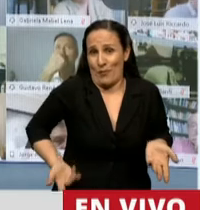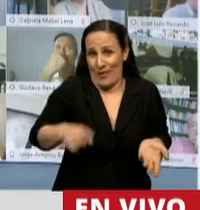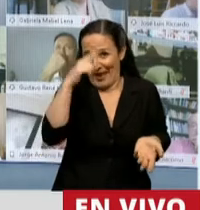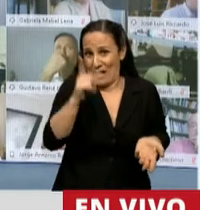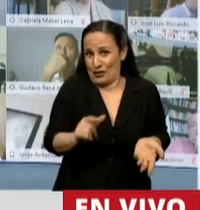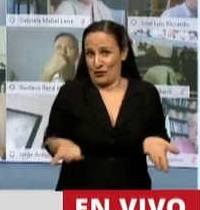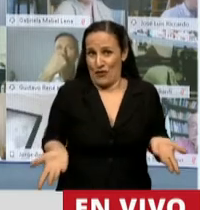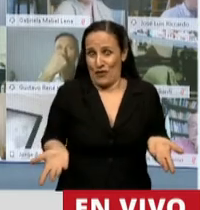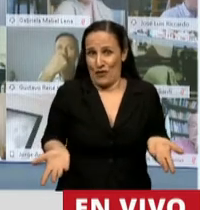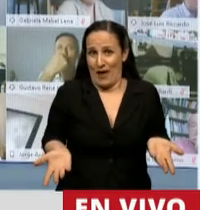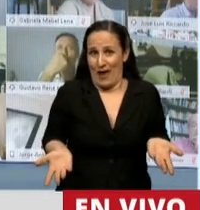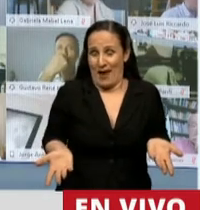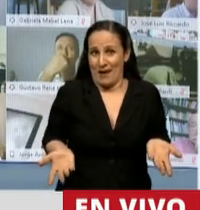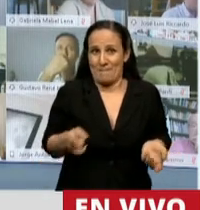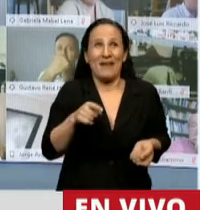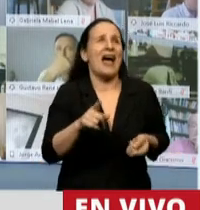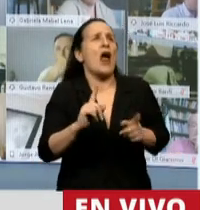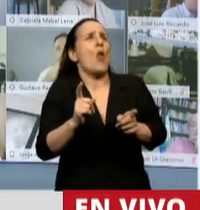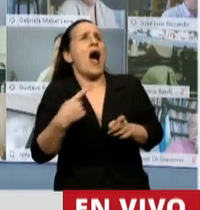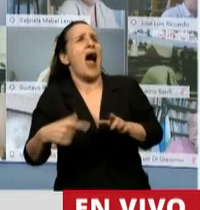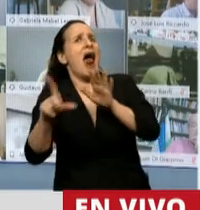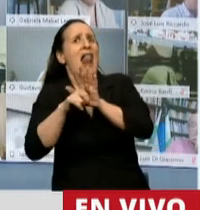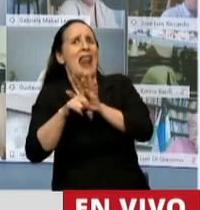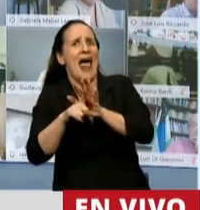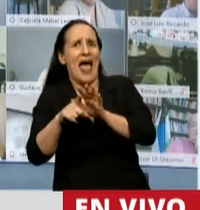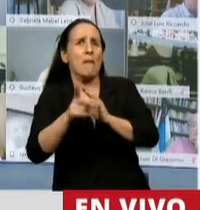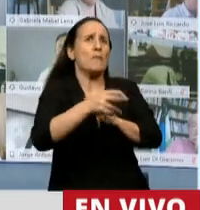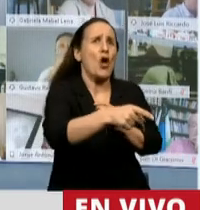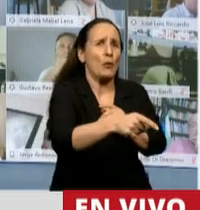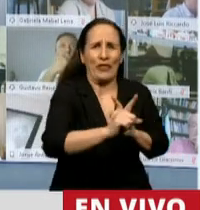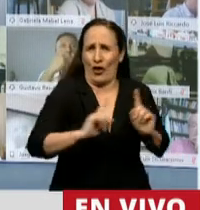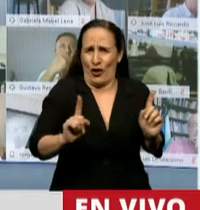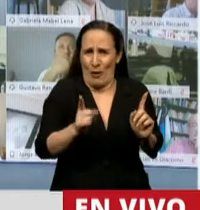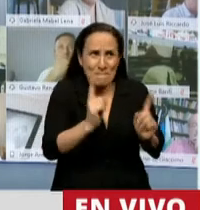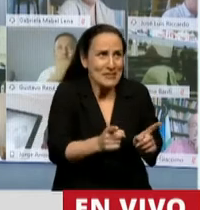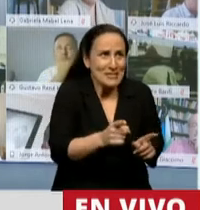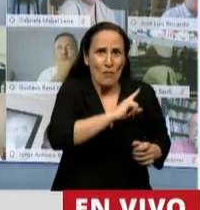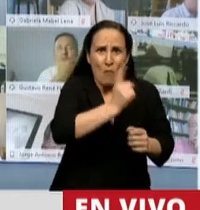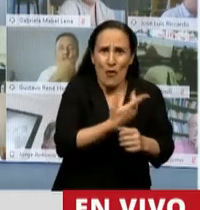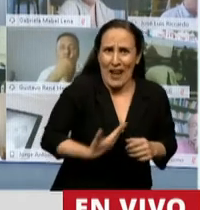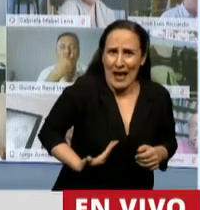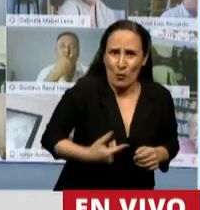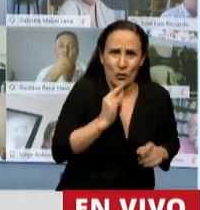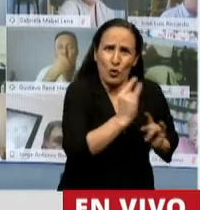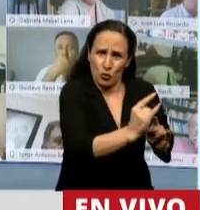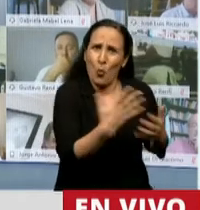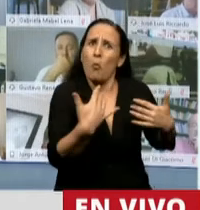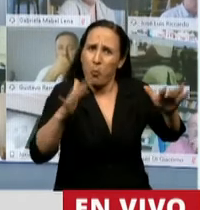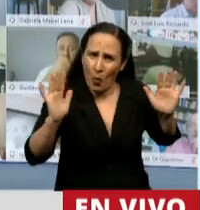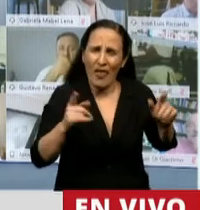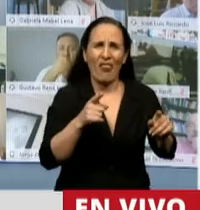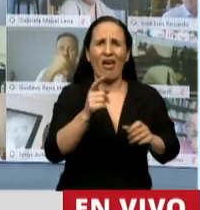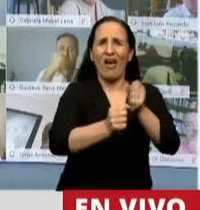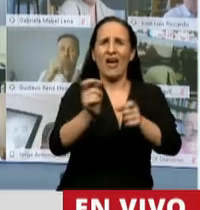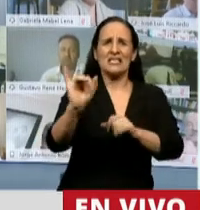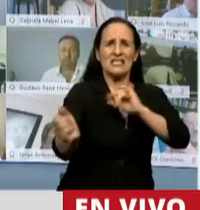O sea que no haría falta una ley que la prohíba, sino que el propio Poder Ejecutivo ya tiene la facultad de decir a este sí, a